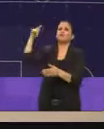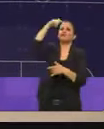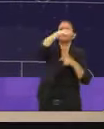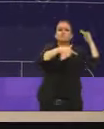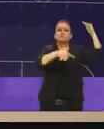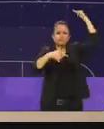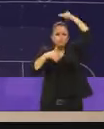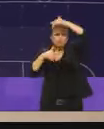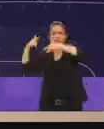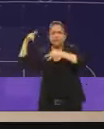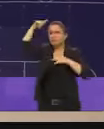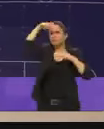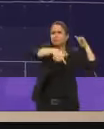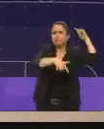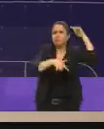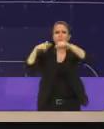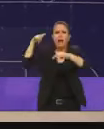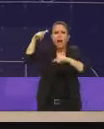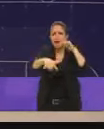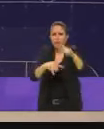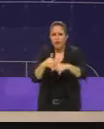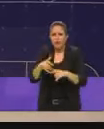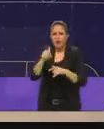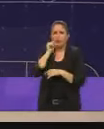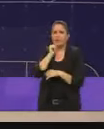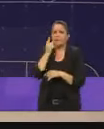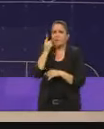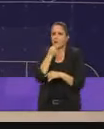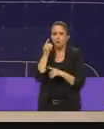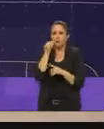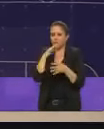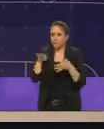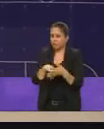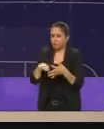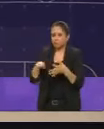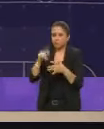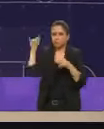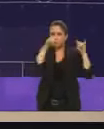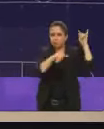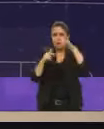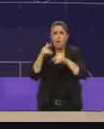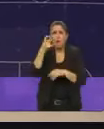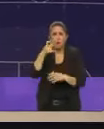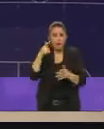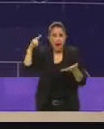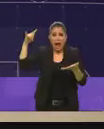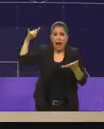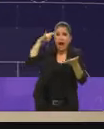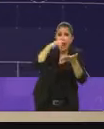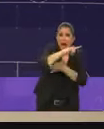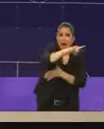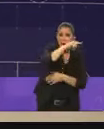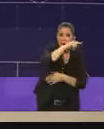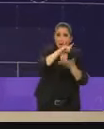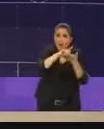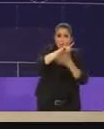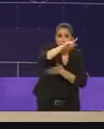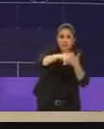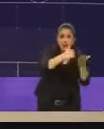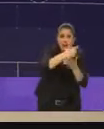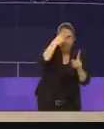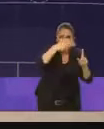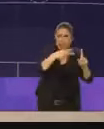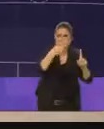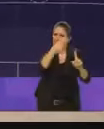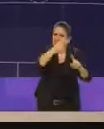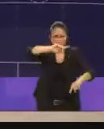cabeza a 100 metros de altura cada minuto por esta sola razón el aeropuerto de la ciudad de México se tiene que